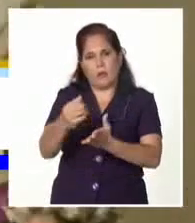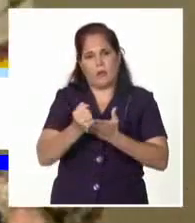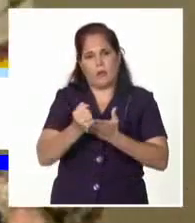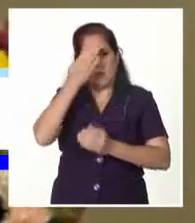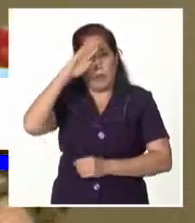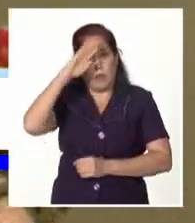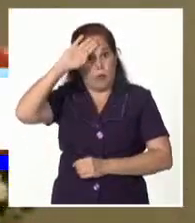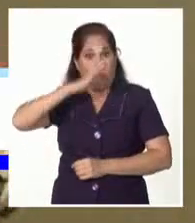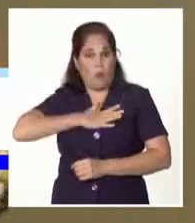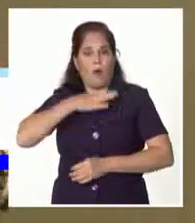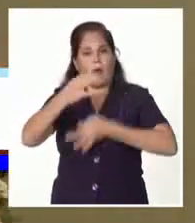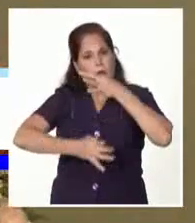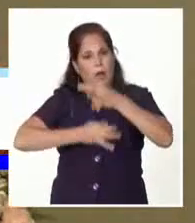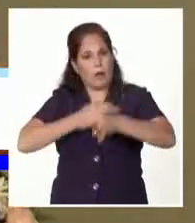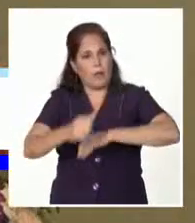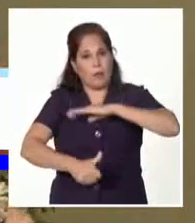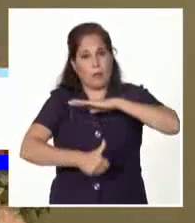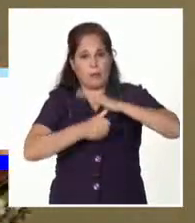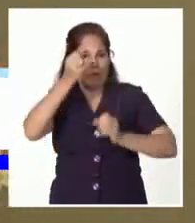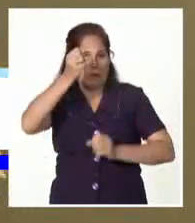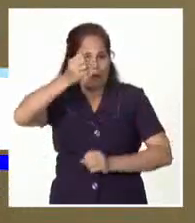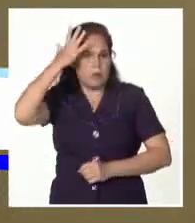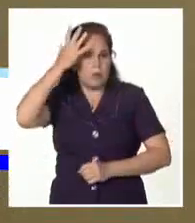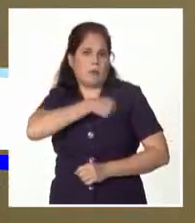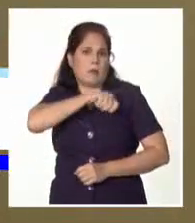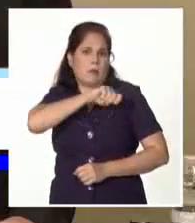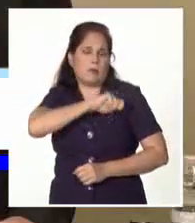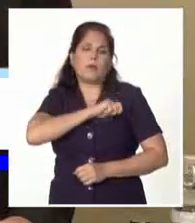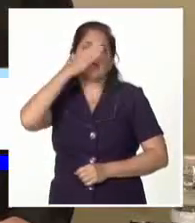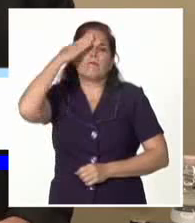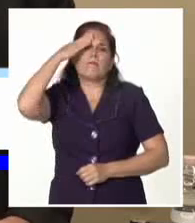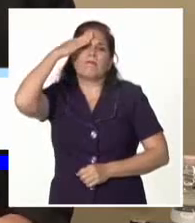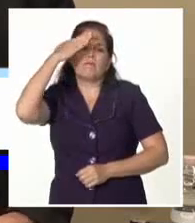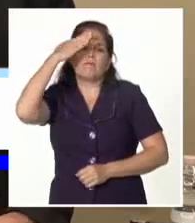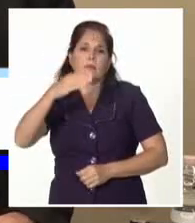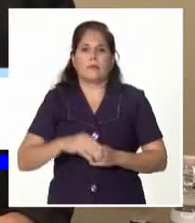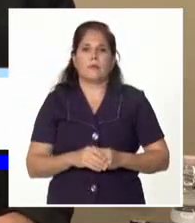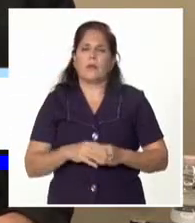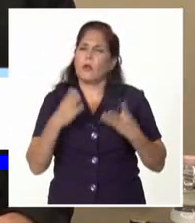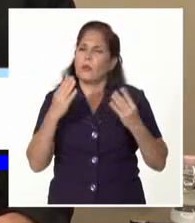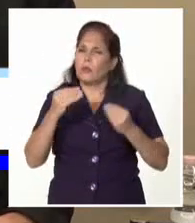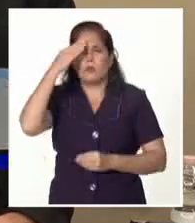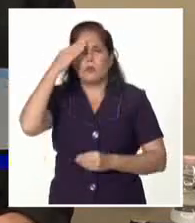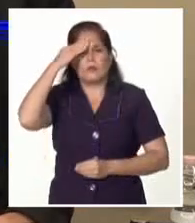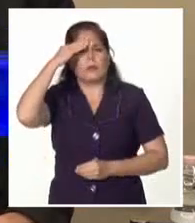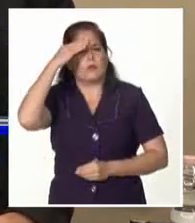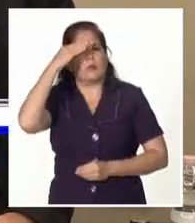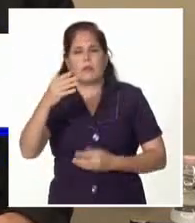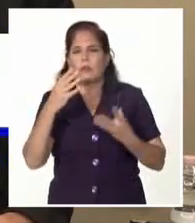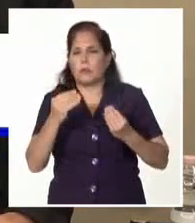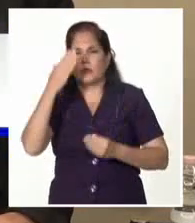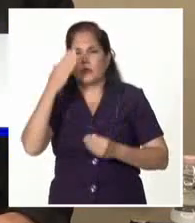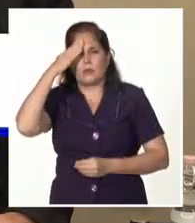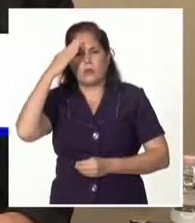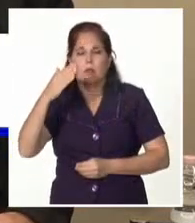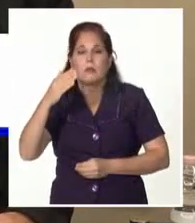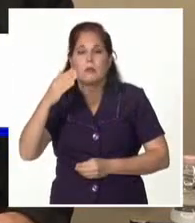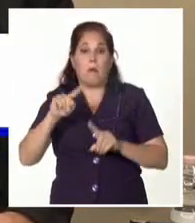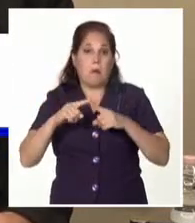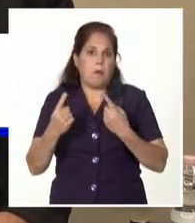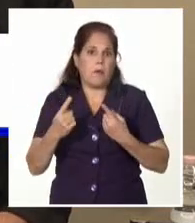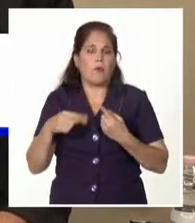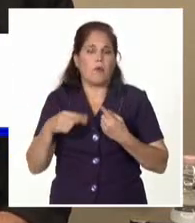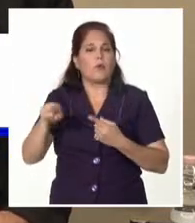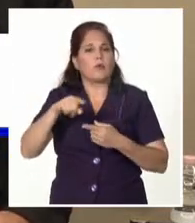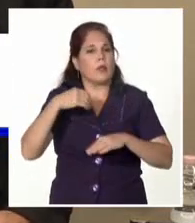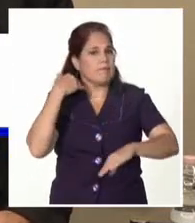expresaron al presidente y a nuestro pueblo su agradecimiento. Gracias, gracias presidente. Le representa un pueblo, una nación,